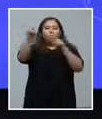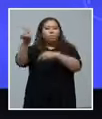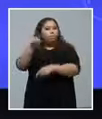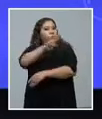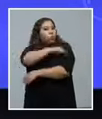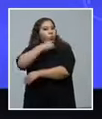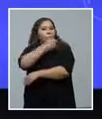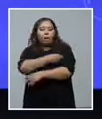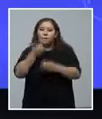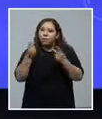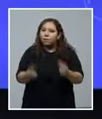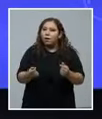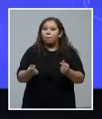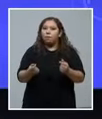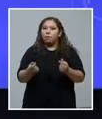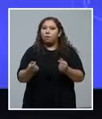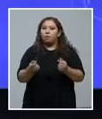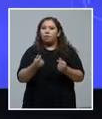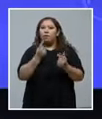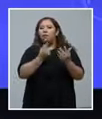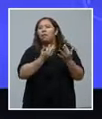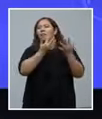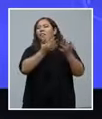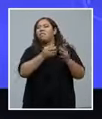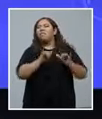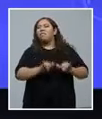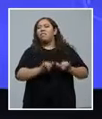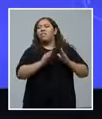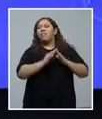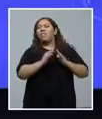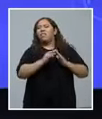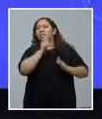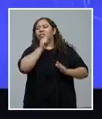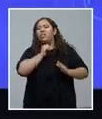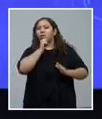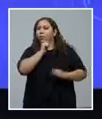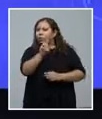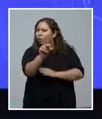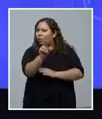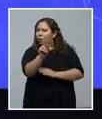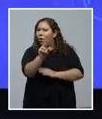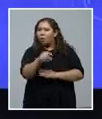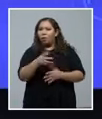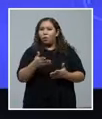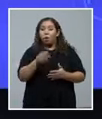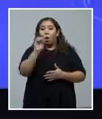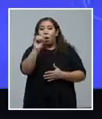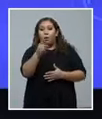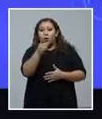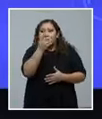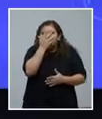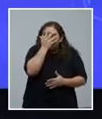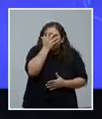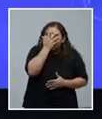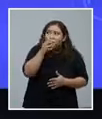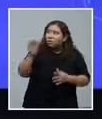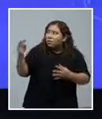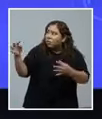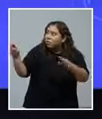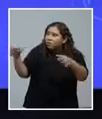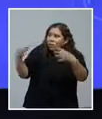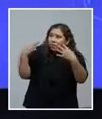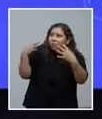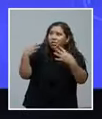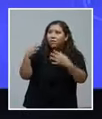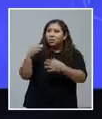no discriminar, porque la discriminación provoca que la gente no acuda de manera temprana a un hospital y ser tratado